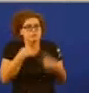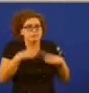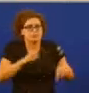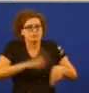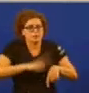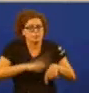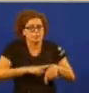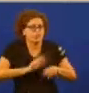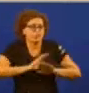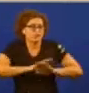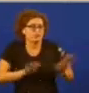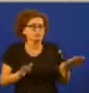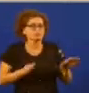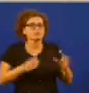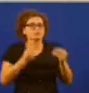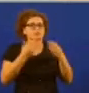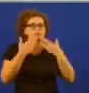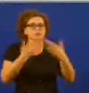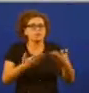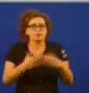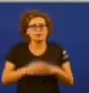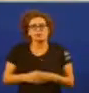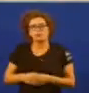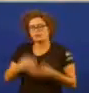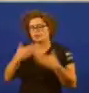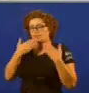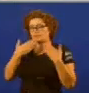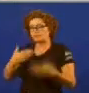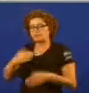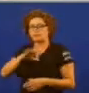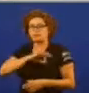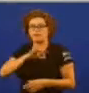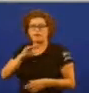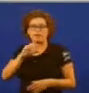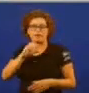gracias gracias gracias señor señor señor deliciado